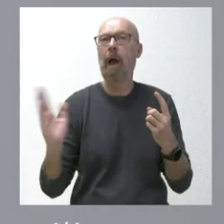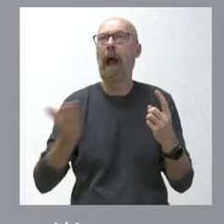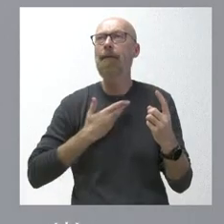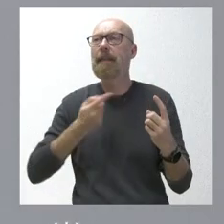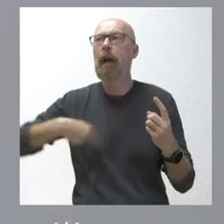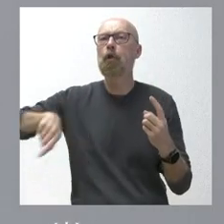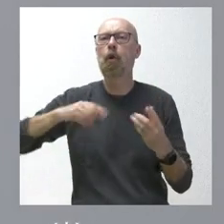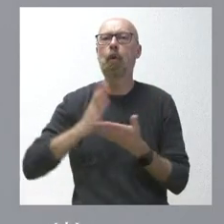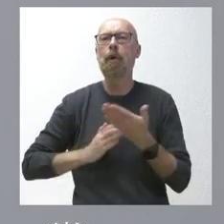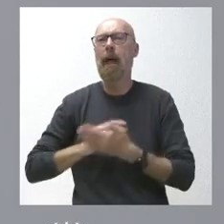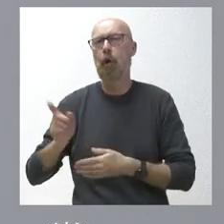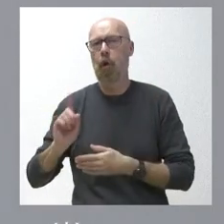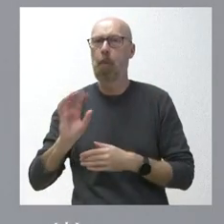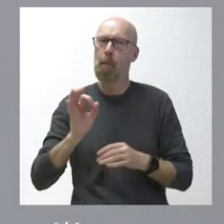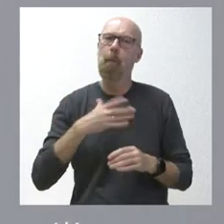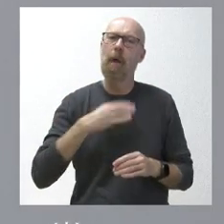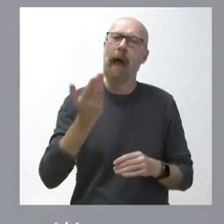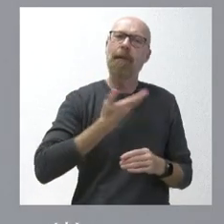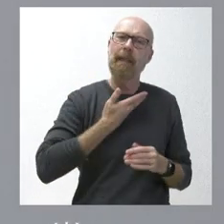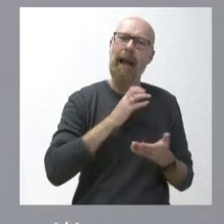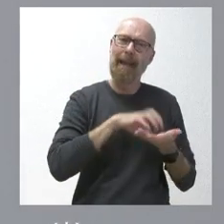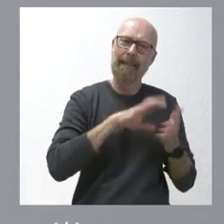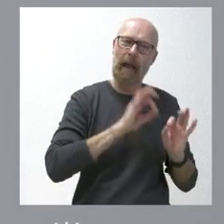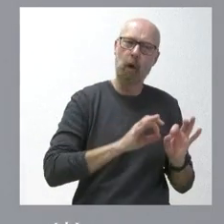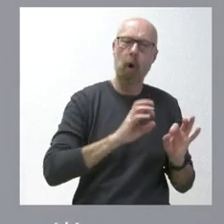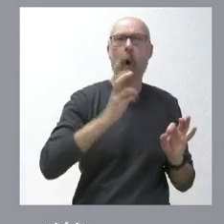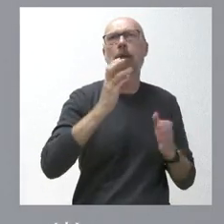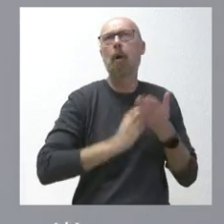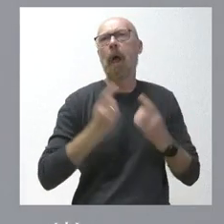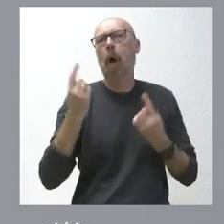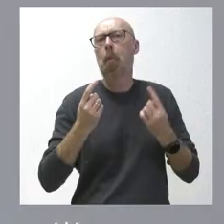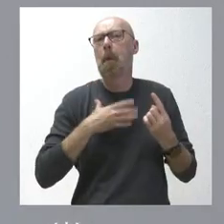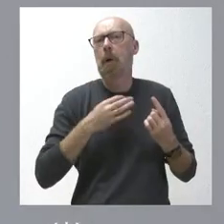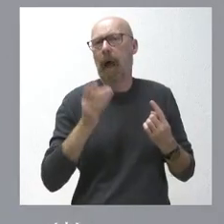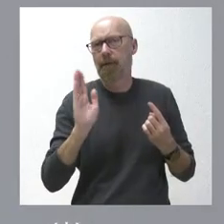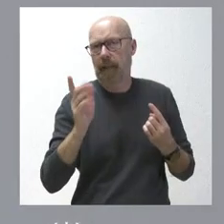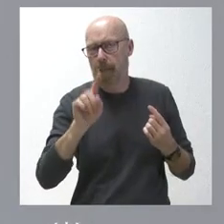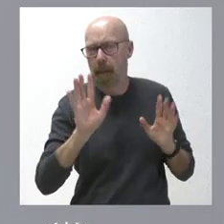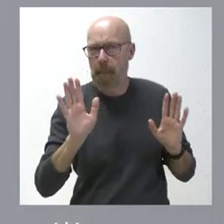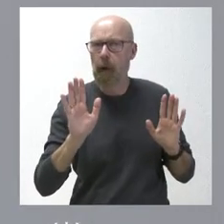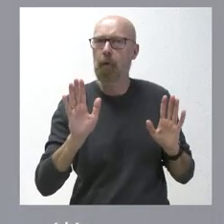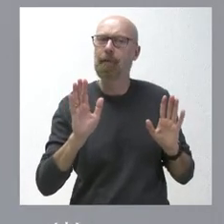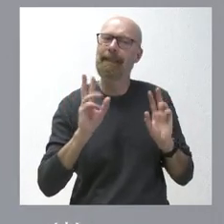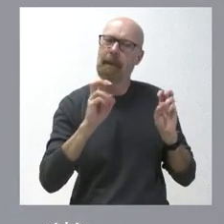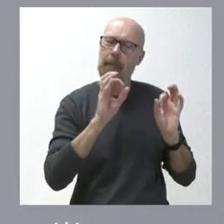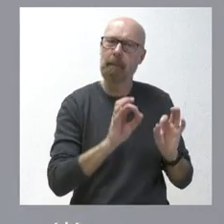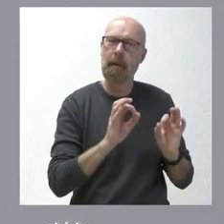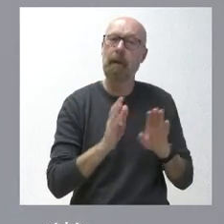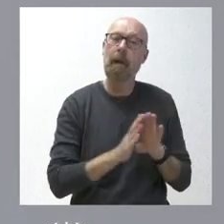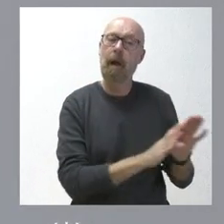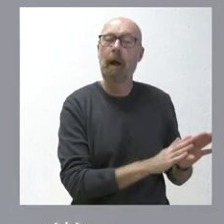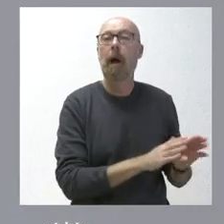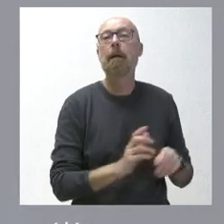pueda afectar a Castilla y León y a otras comunidades autónomas, pero no a todas y que queremos sacar. Y luego habrá cuestiones específicas, exclusivas,